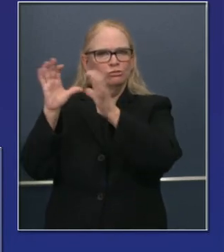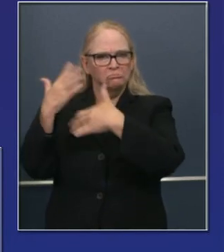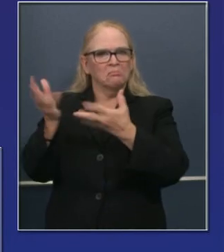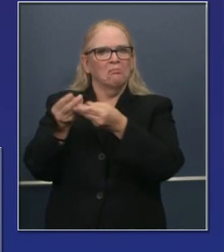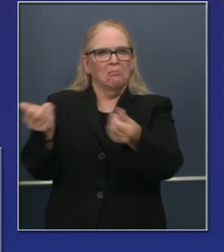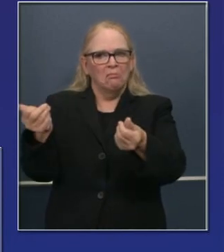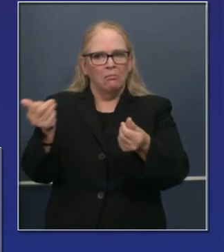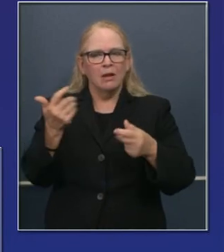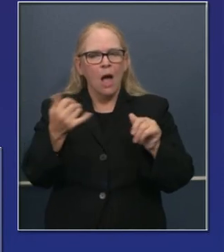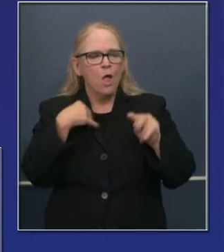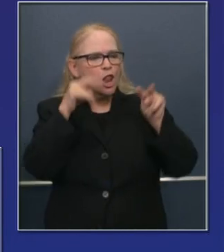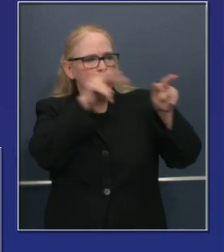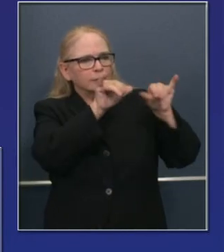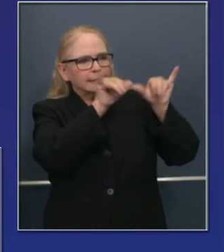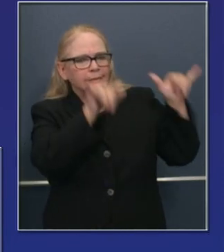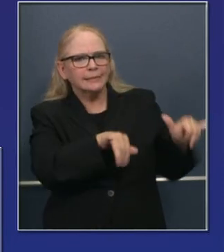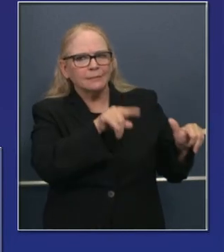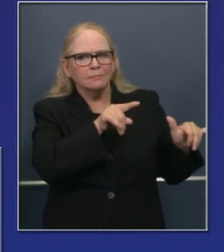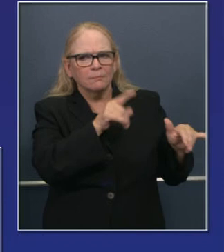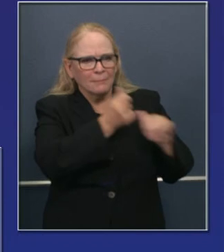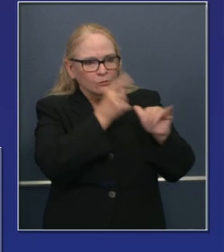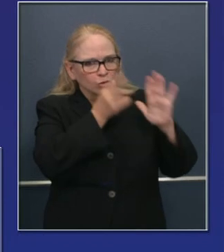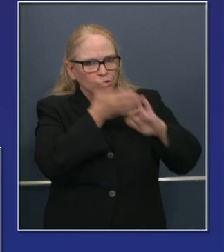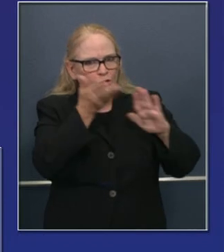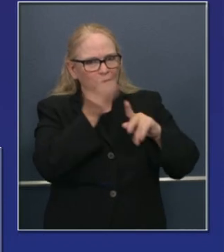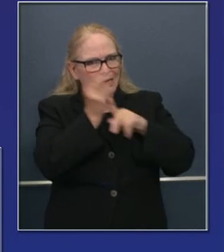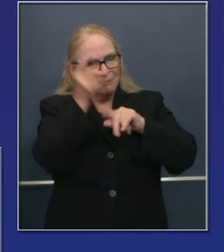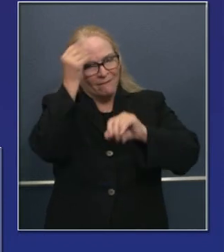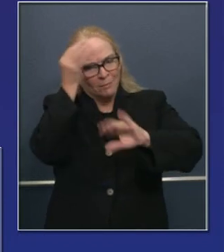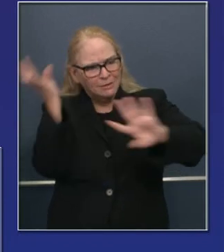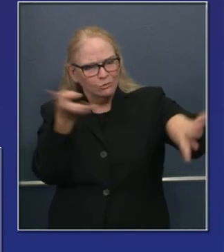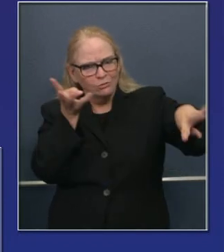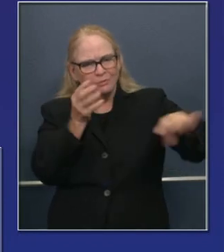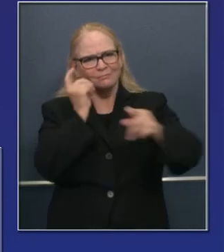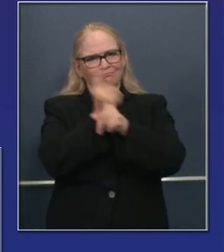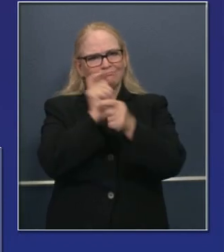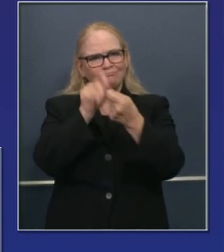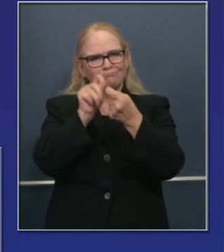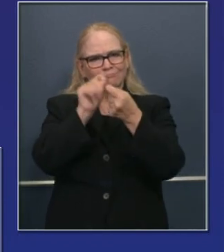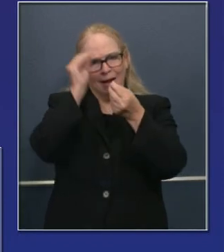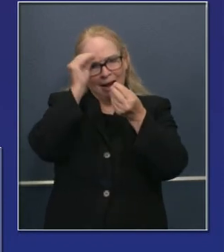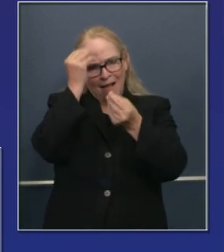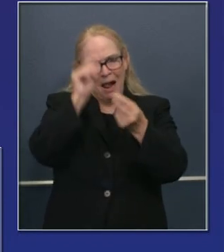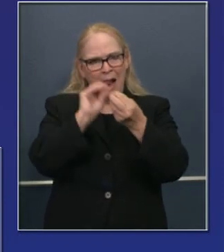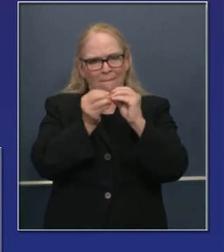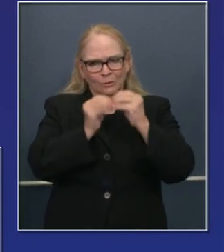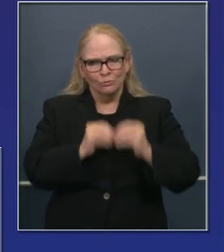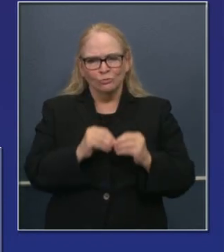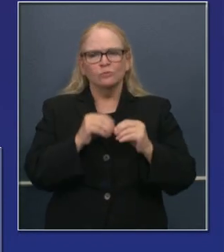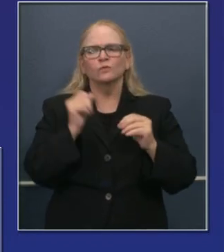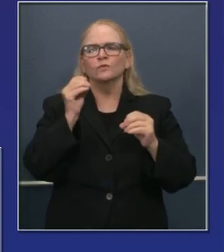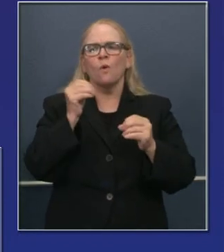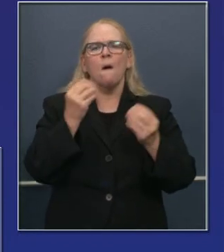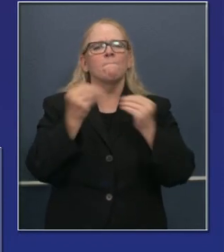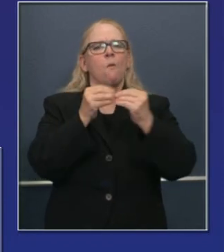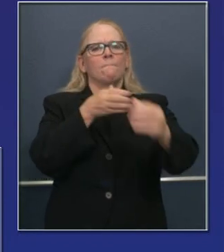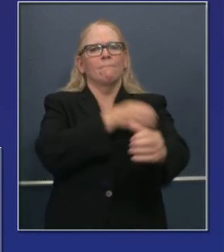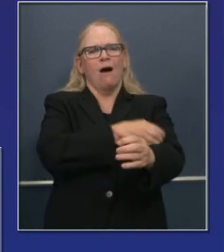sistemas funcionan adecuadamente, eficientemente. Agregamos más capacidad para poder